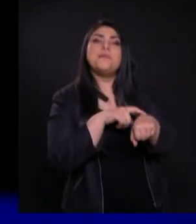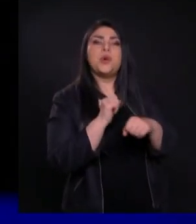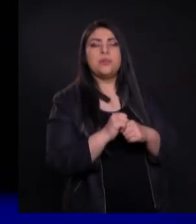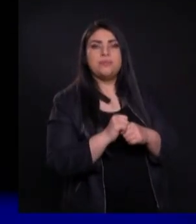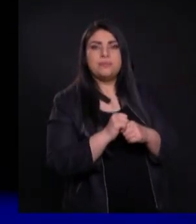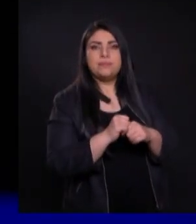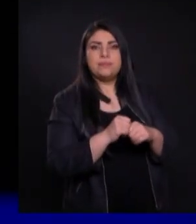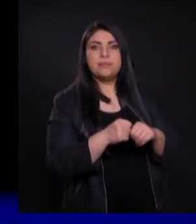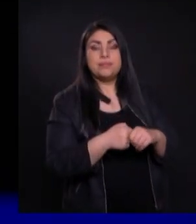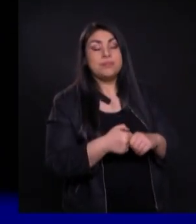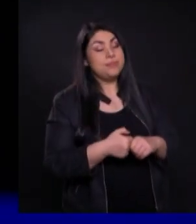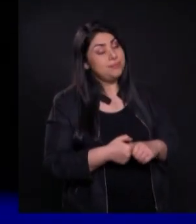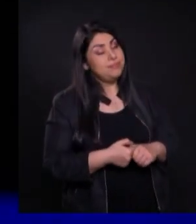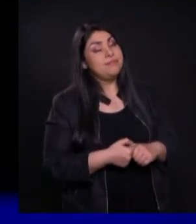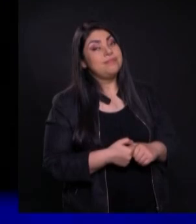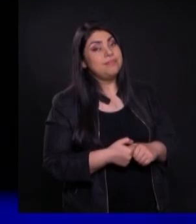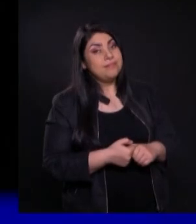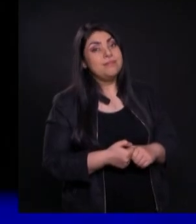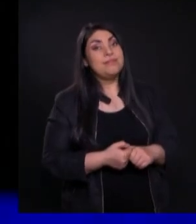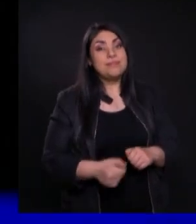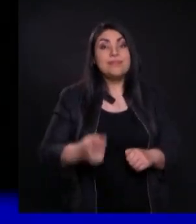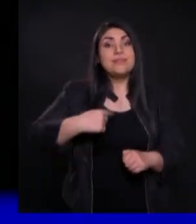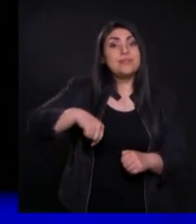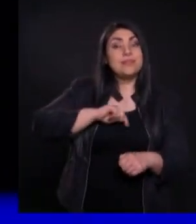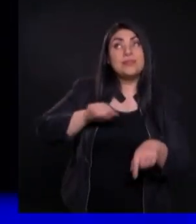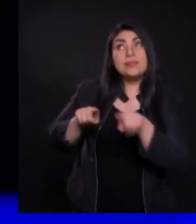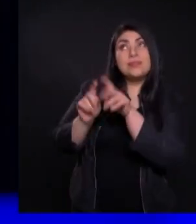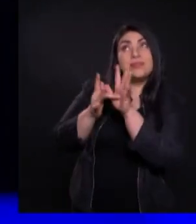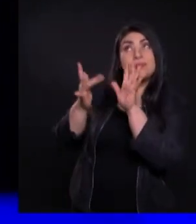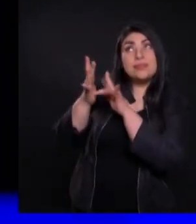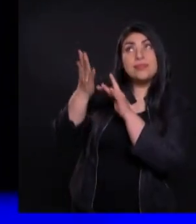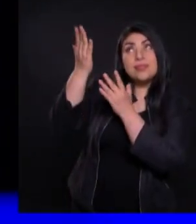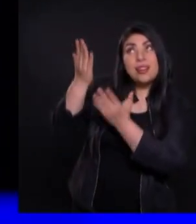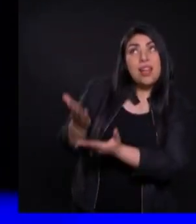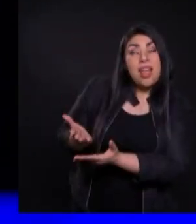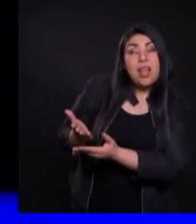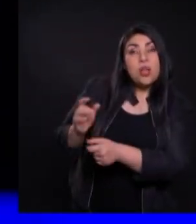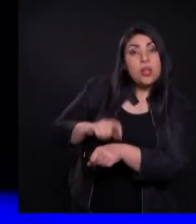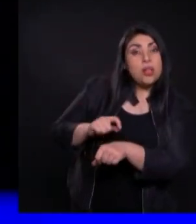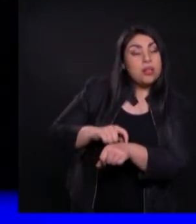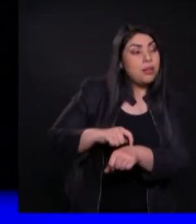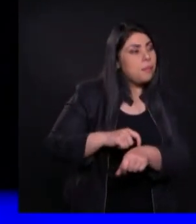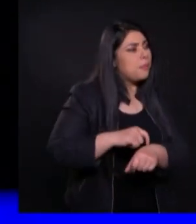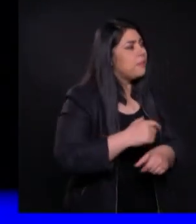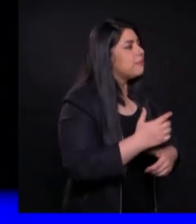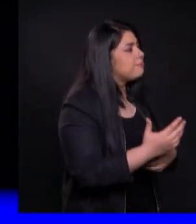Podríamos nosotros Servir como Jesús Y empezar a dar Nuestro tiempo A los demás